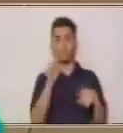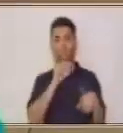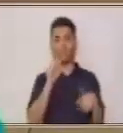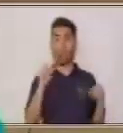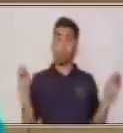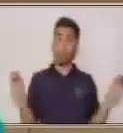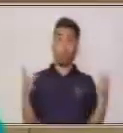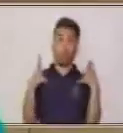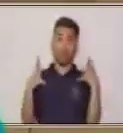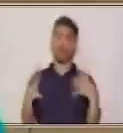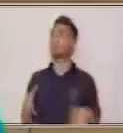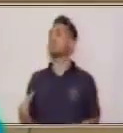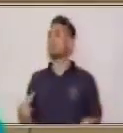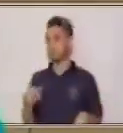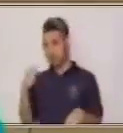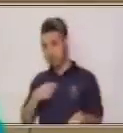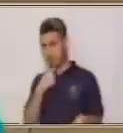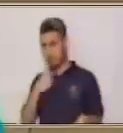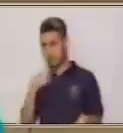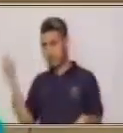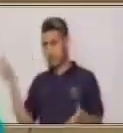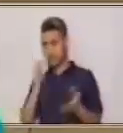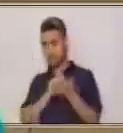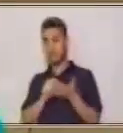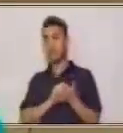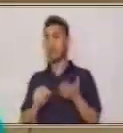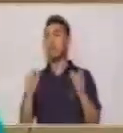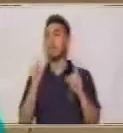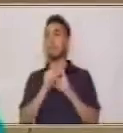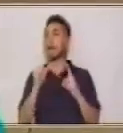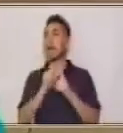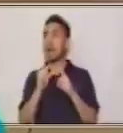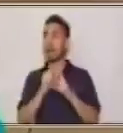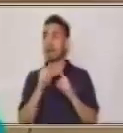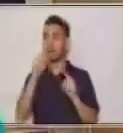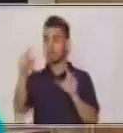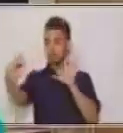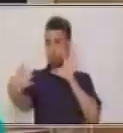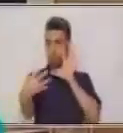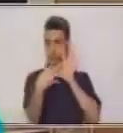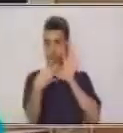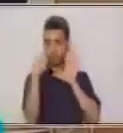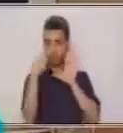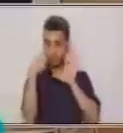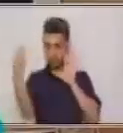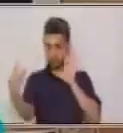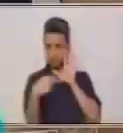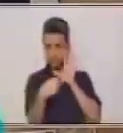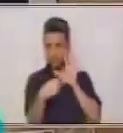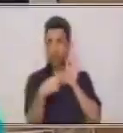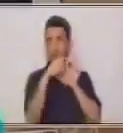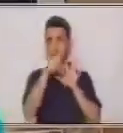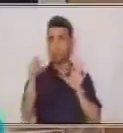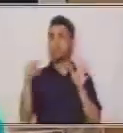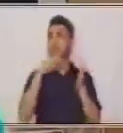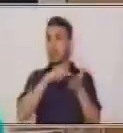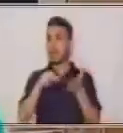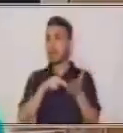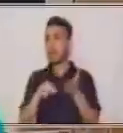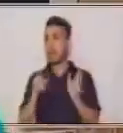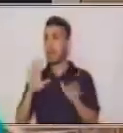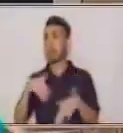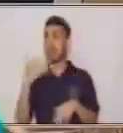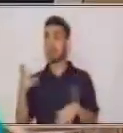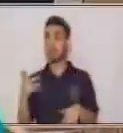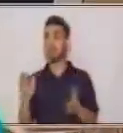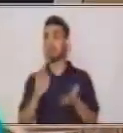unas palabras, las voy a enfocar y ustedes las van a leer. Después yo las